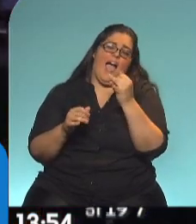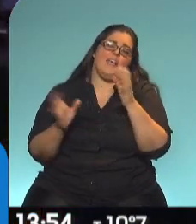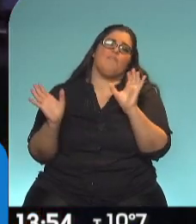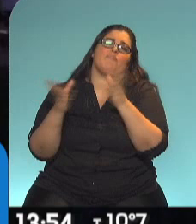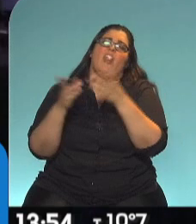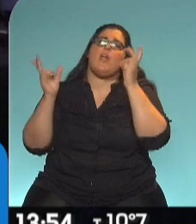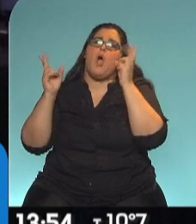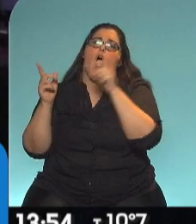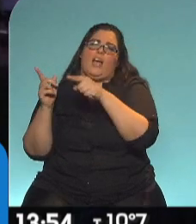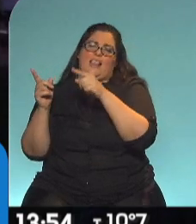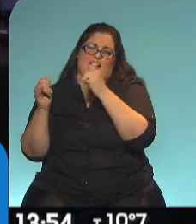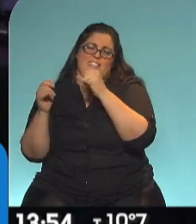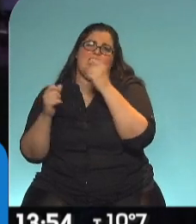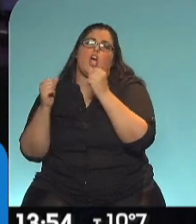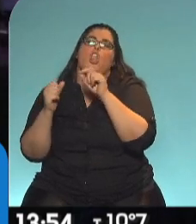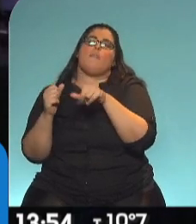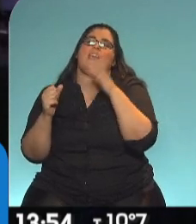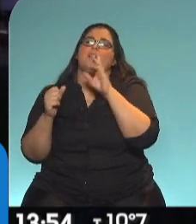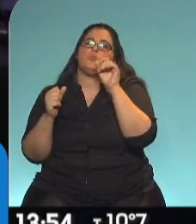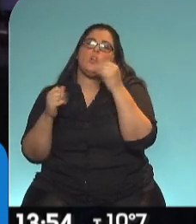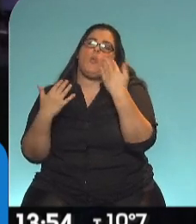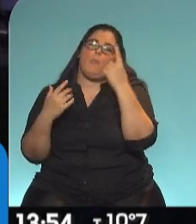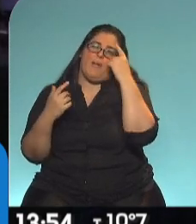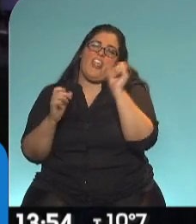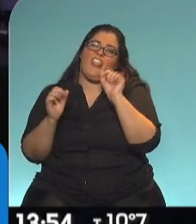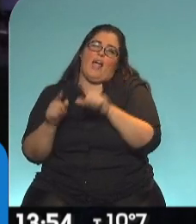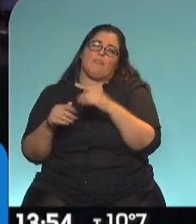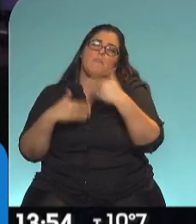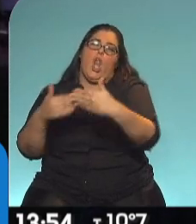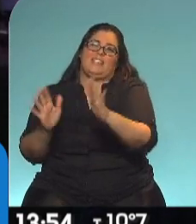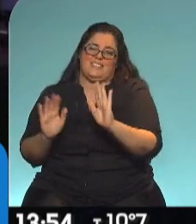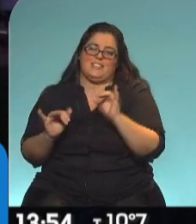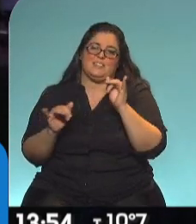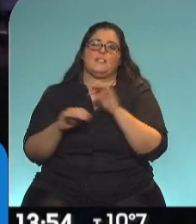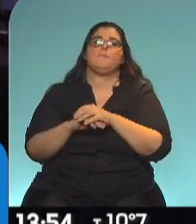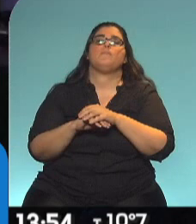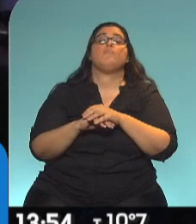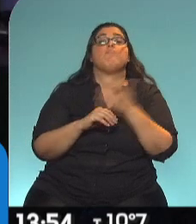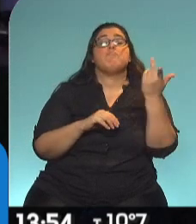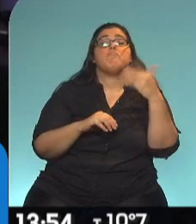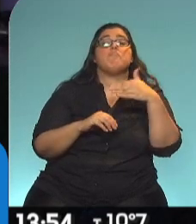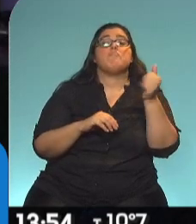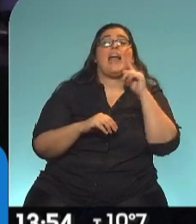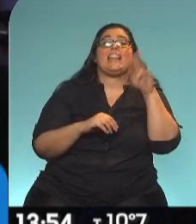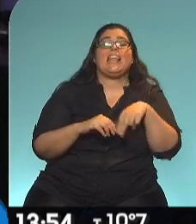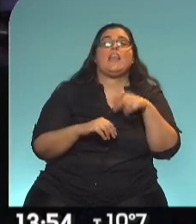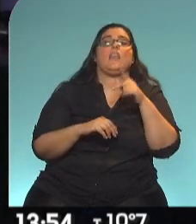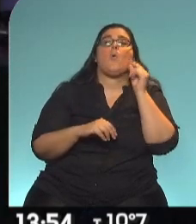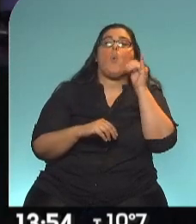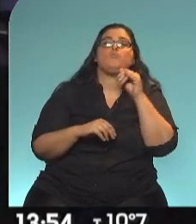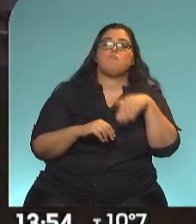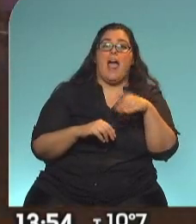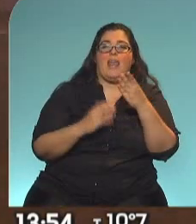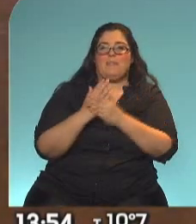que son los economistas estadounidenses podríamos decir progresista. Vamos a ver el gabinete de Biden ahora. Martín Guzmán la saludó también por su cuenta de Twitter,